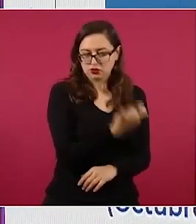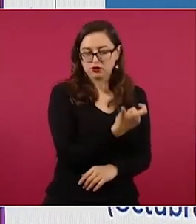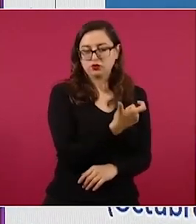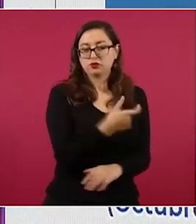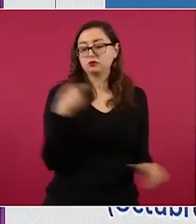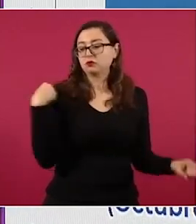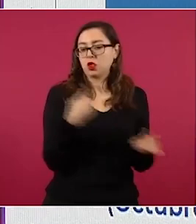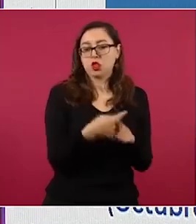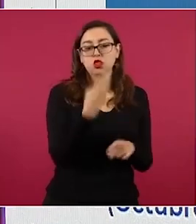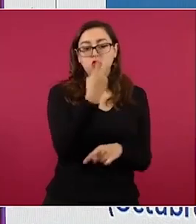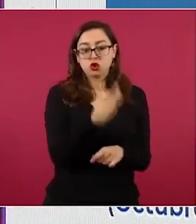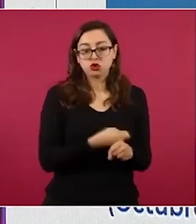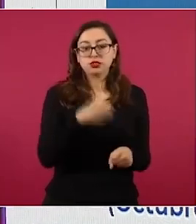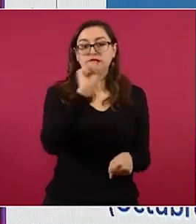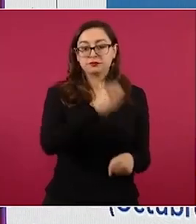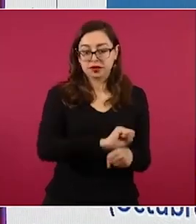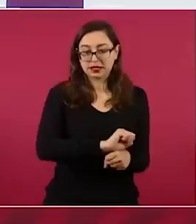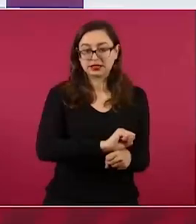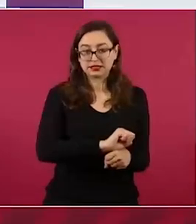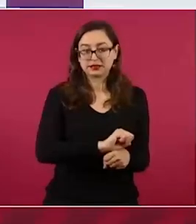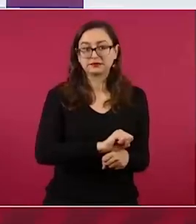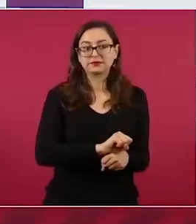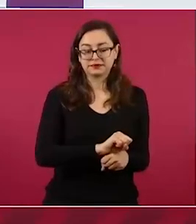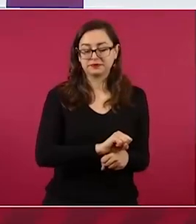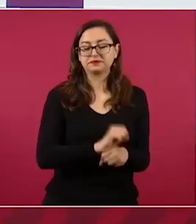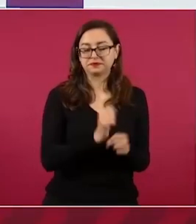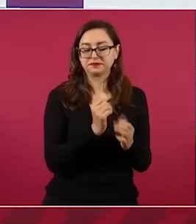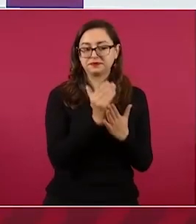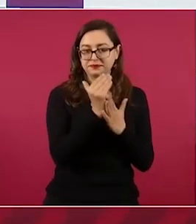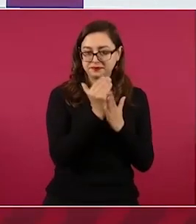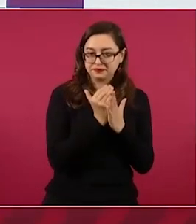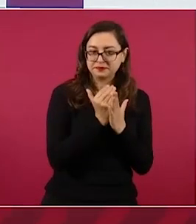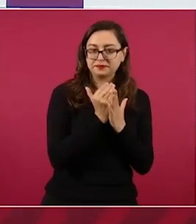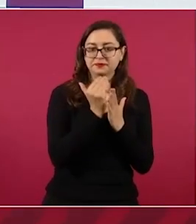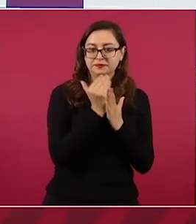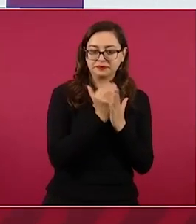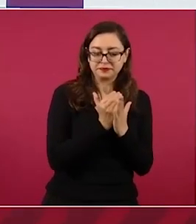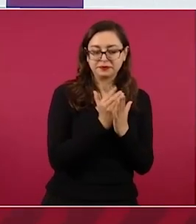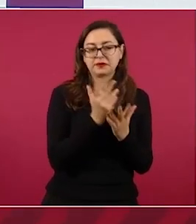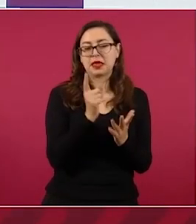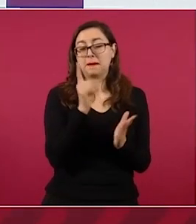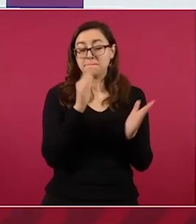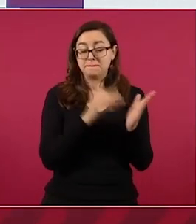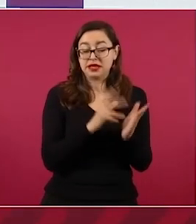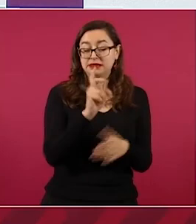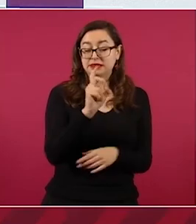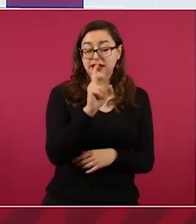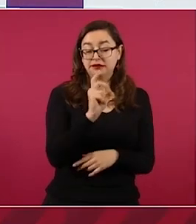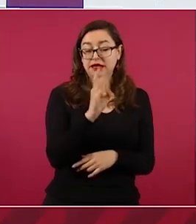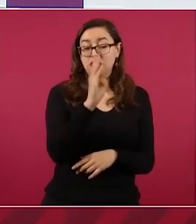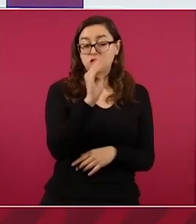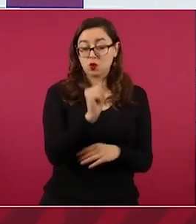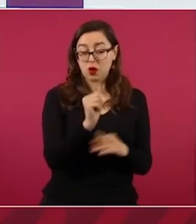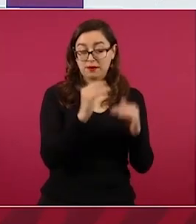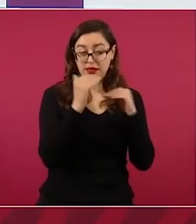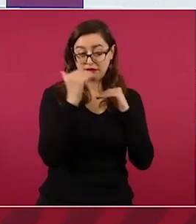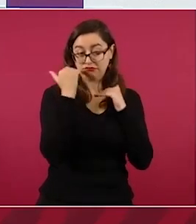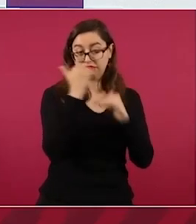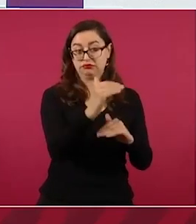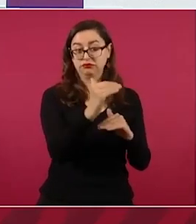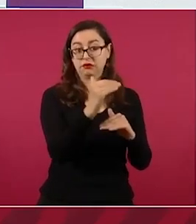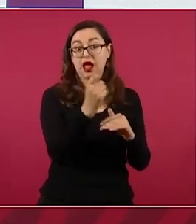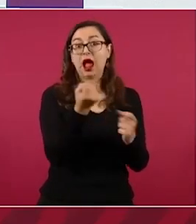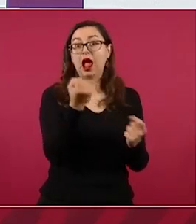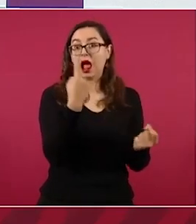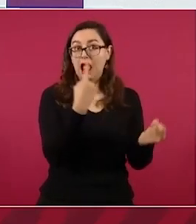últimas dos semanas ya no se llega en promedio a los mil 39, nos están ayudando